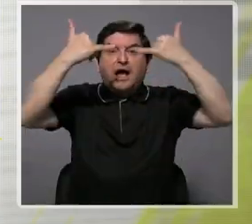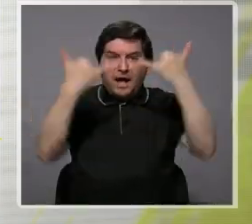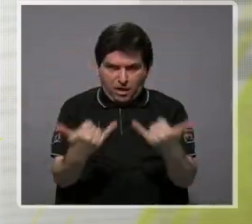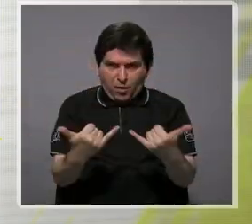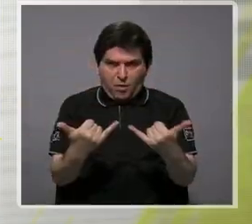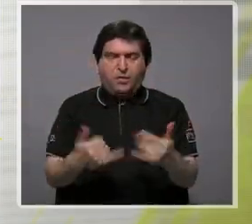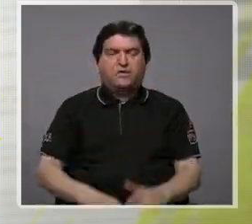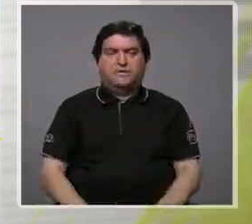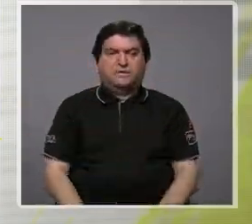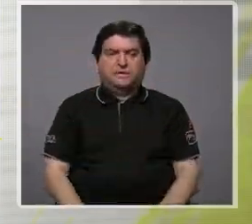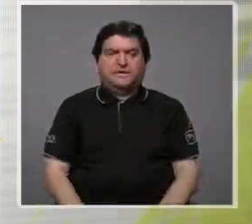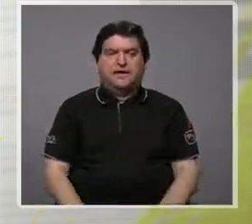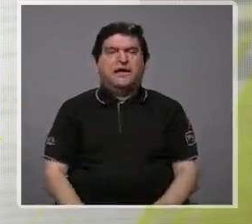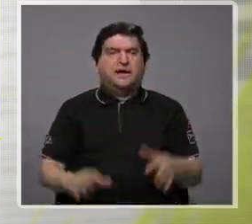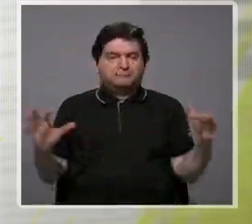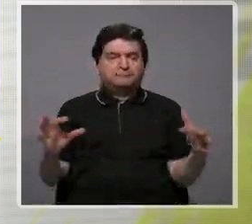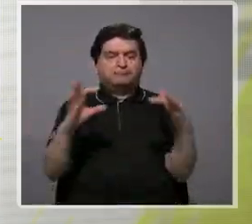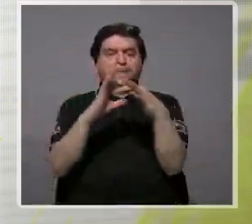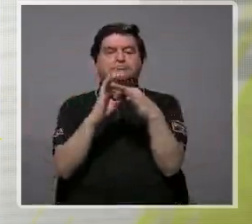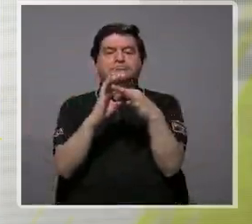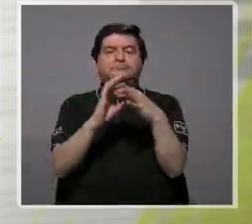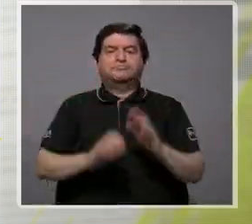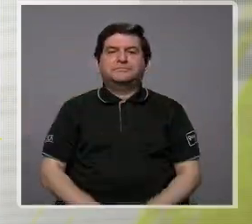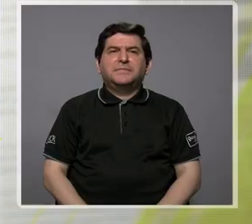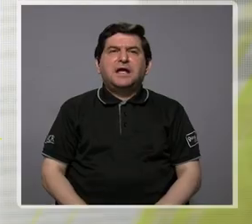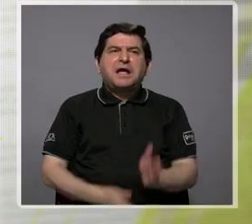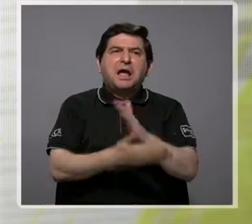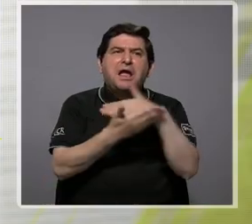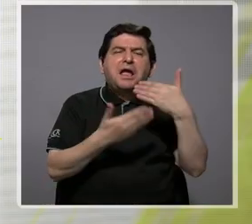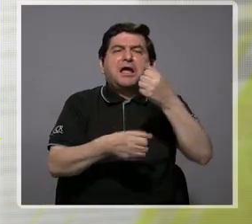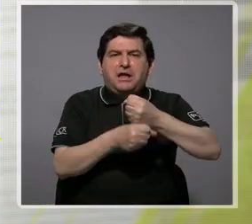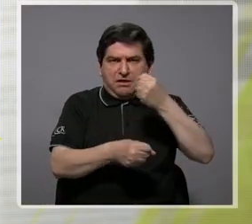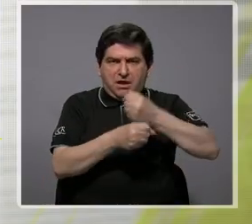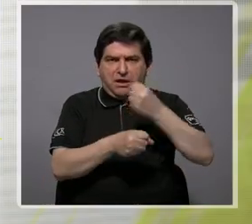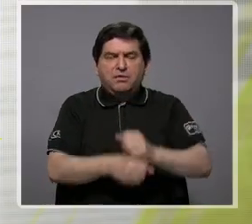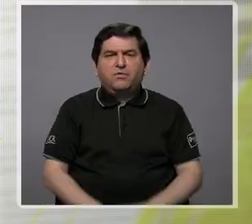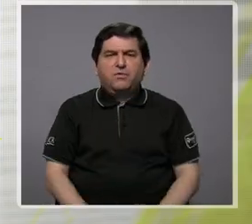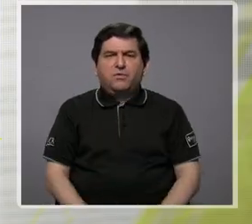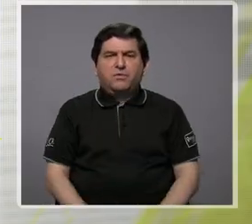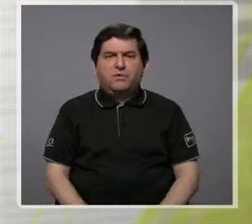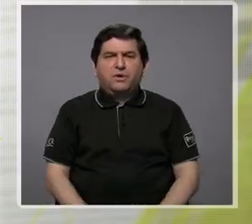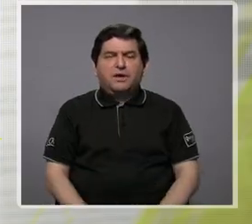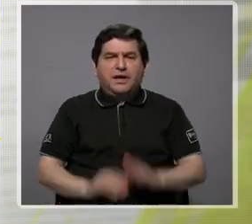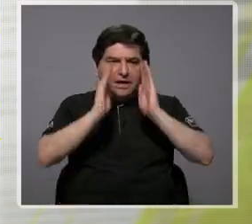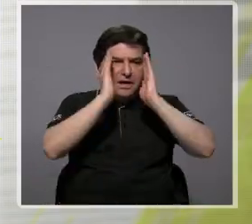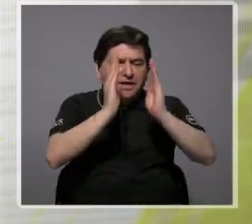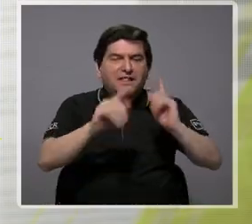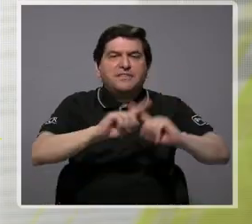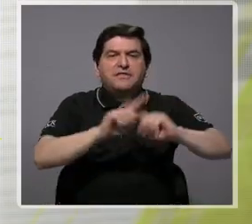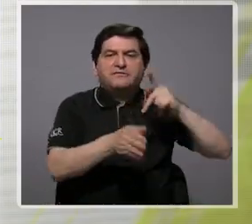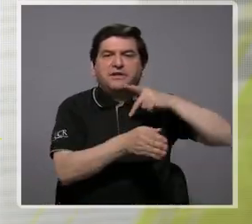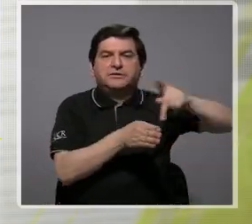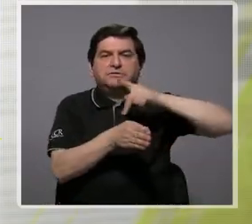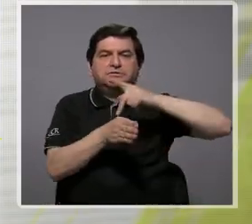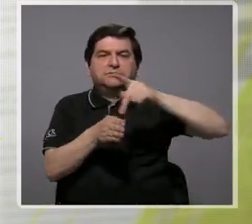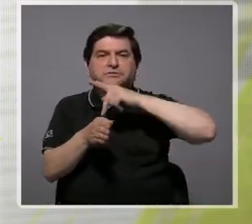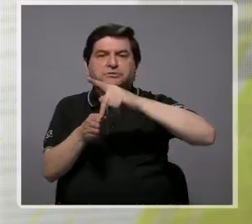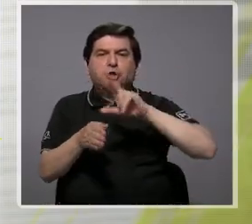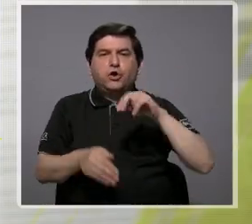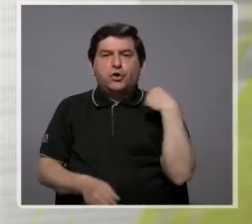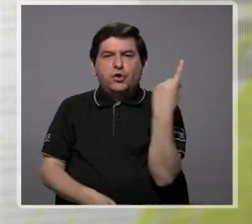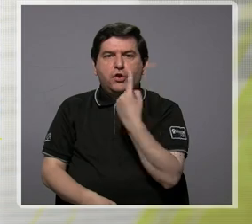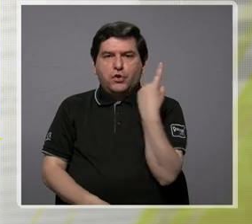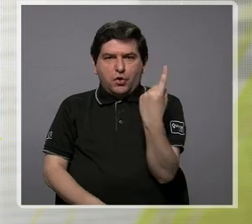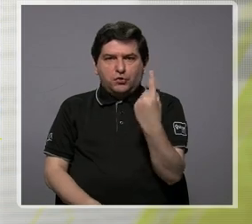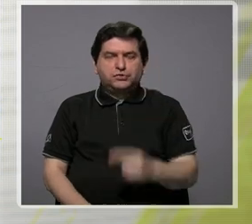pues hemos coincidido en algunos trabajos y los hacemos un abordaje interdisciplinario, no solamente